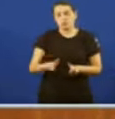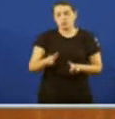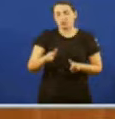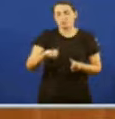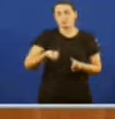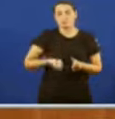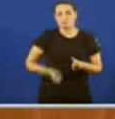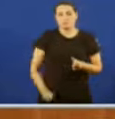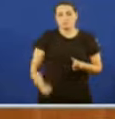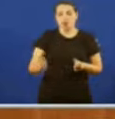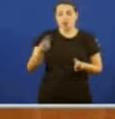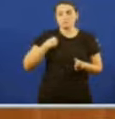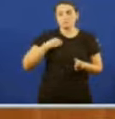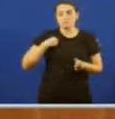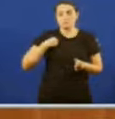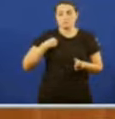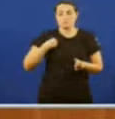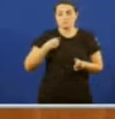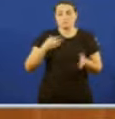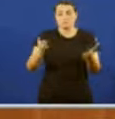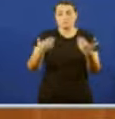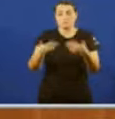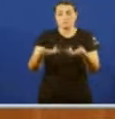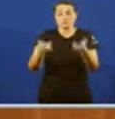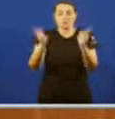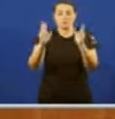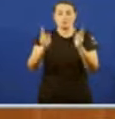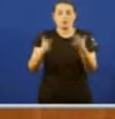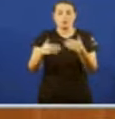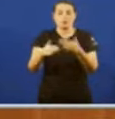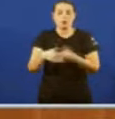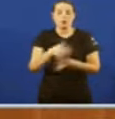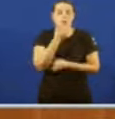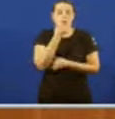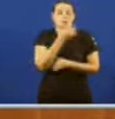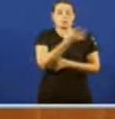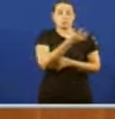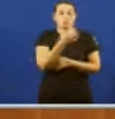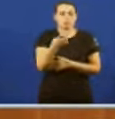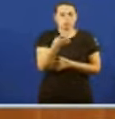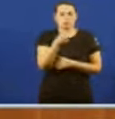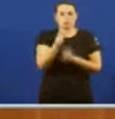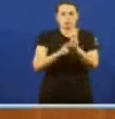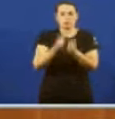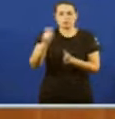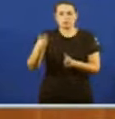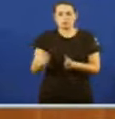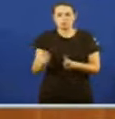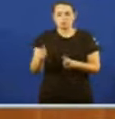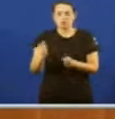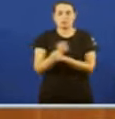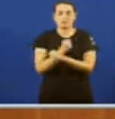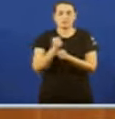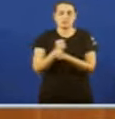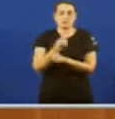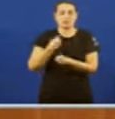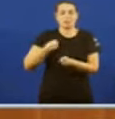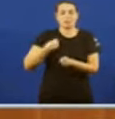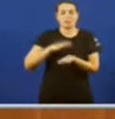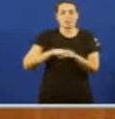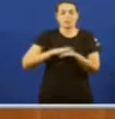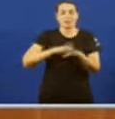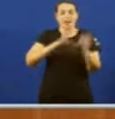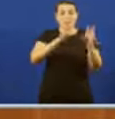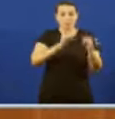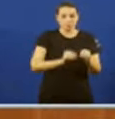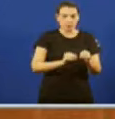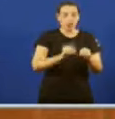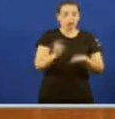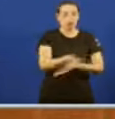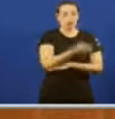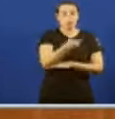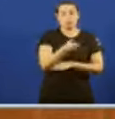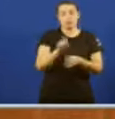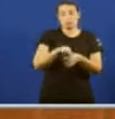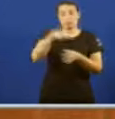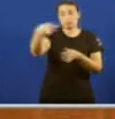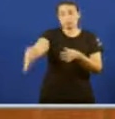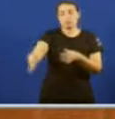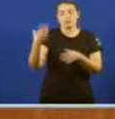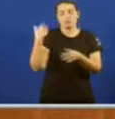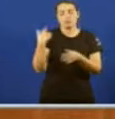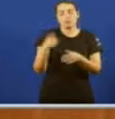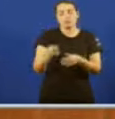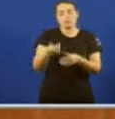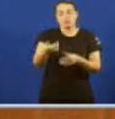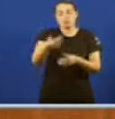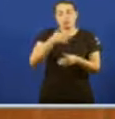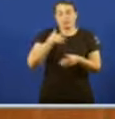Daquixa se falou da desmovilización dos 436 brigadistas Pero que ademais non se cubrían baixas Ni en vacacións Porque os equipos estaban